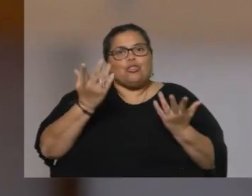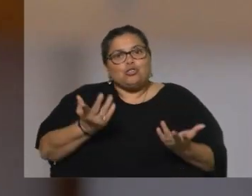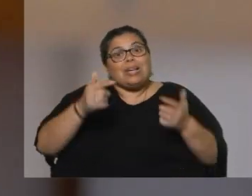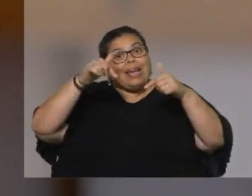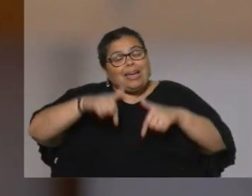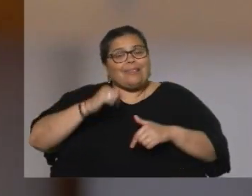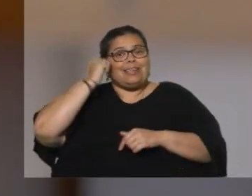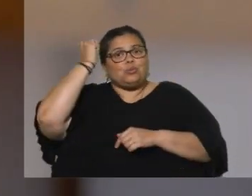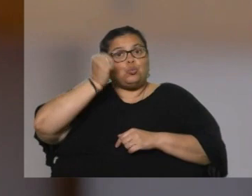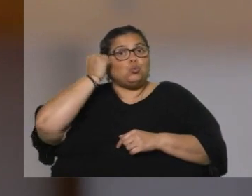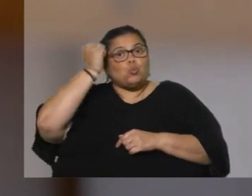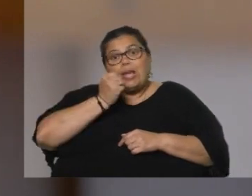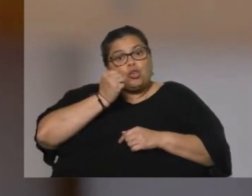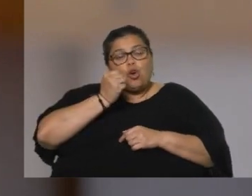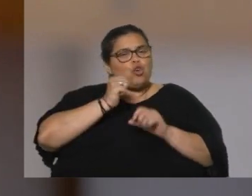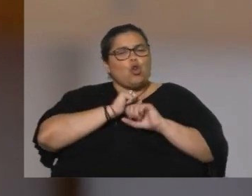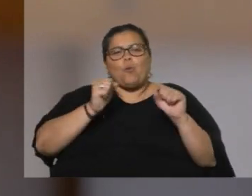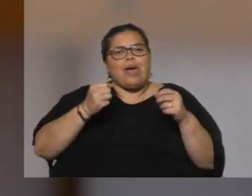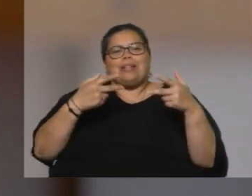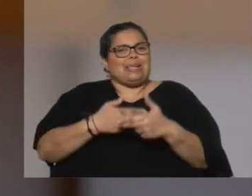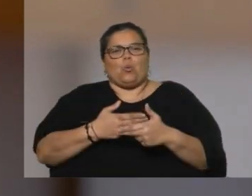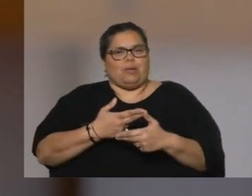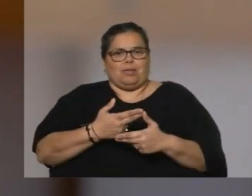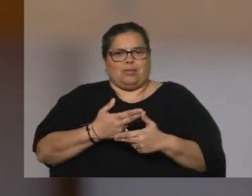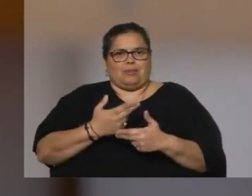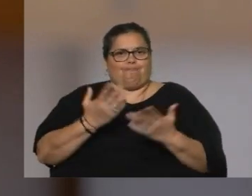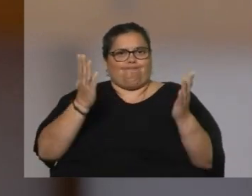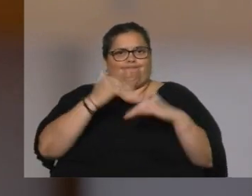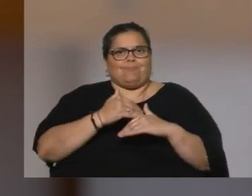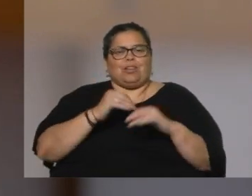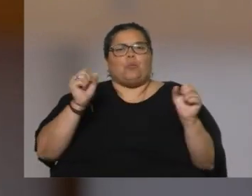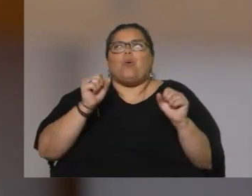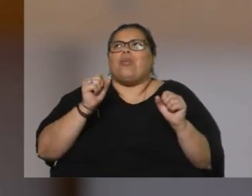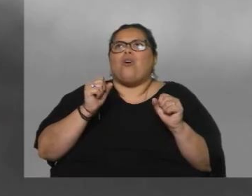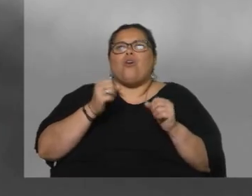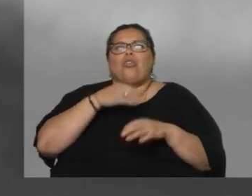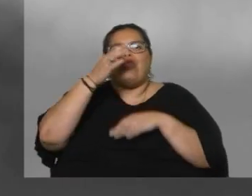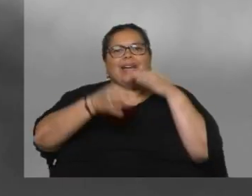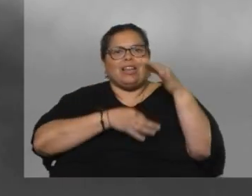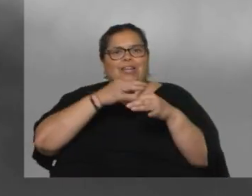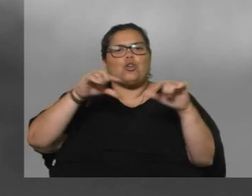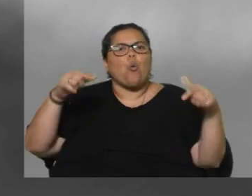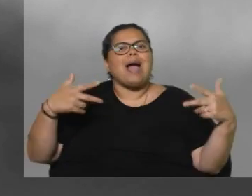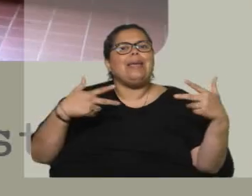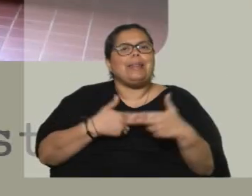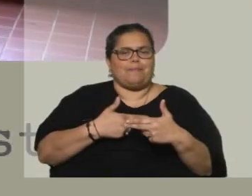sueño no lo podemos limitar, no lo podemos describir. No tiene límites.